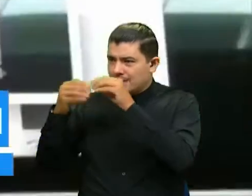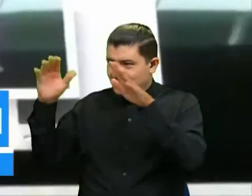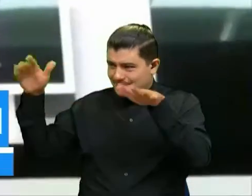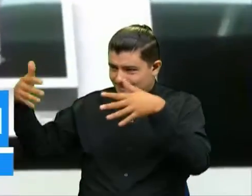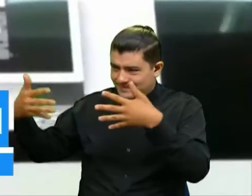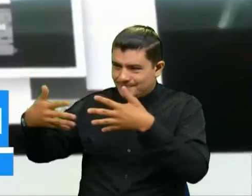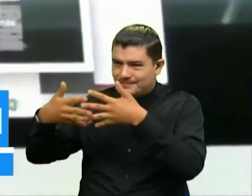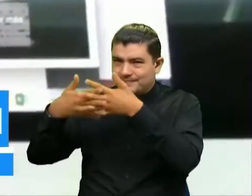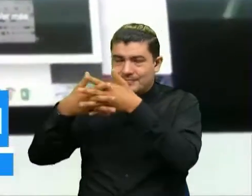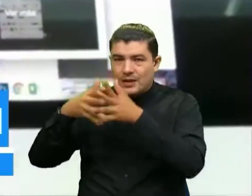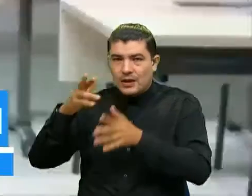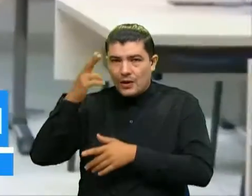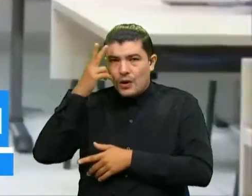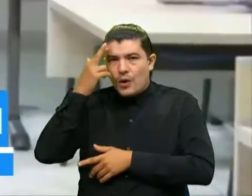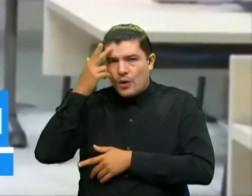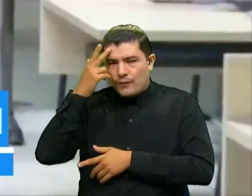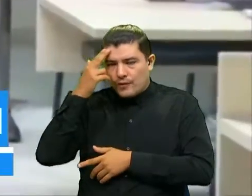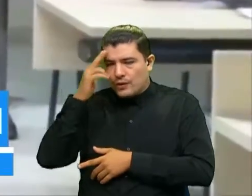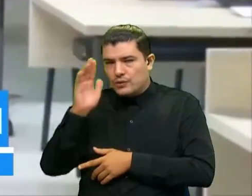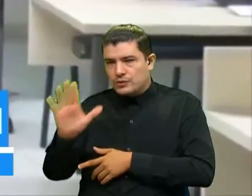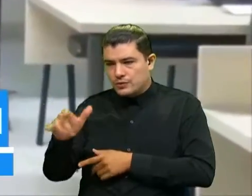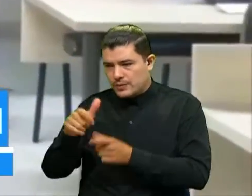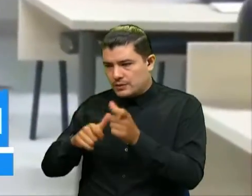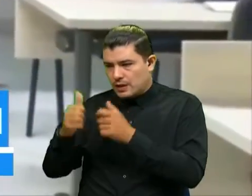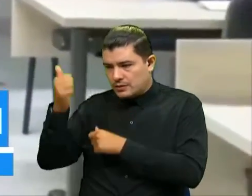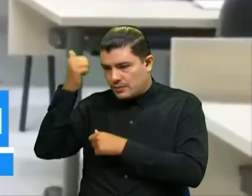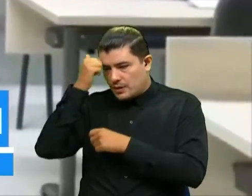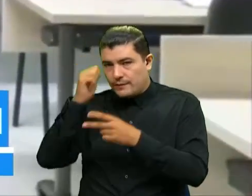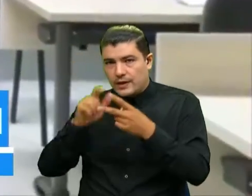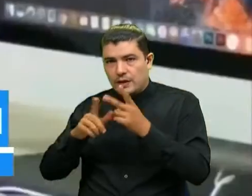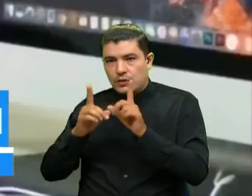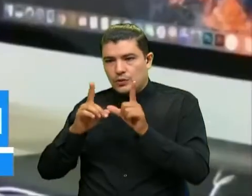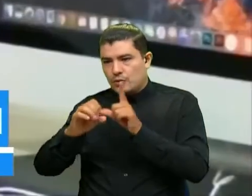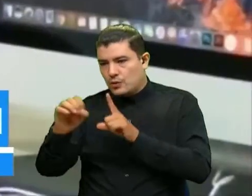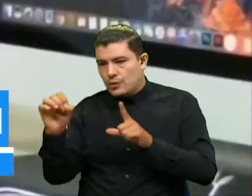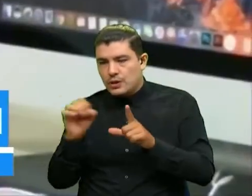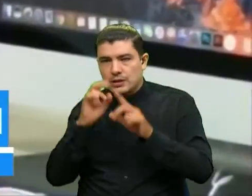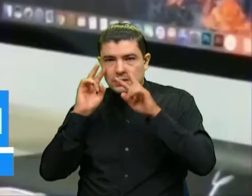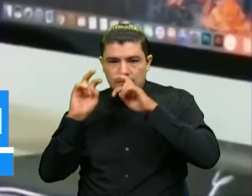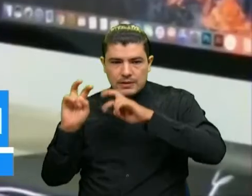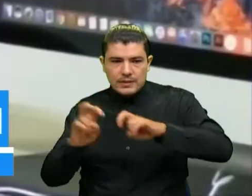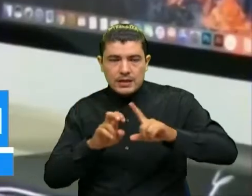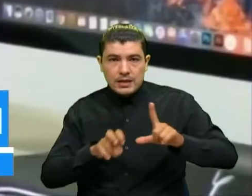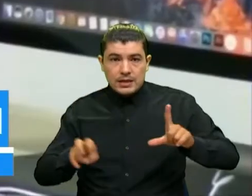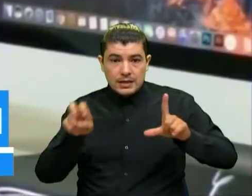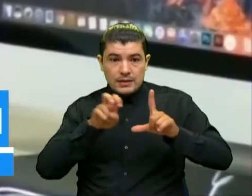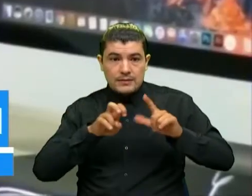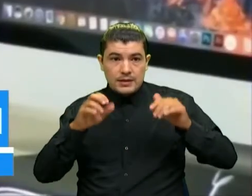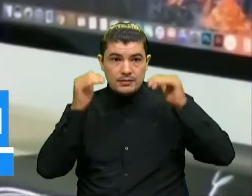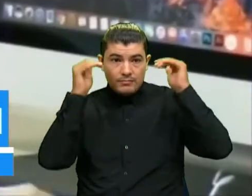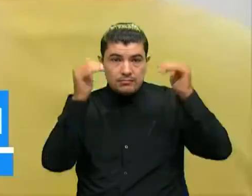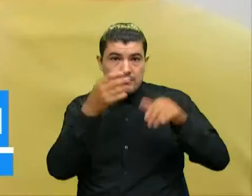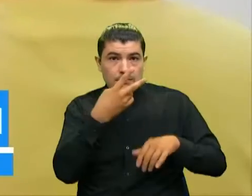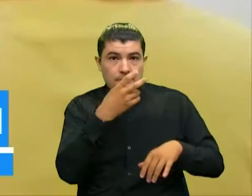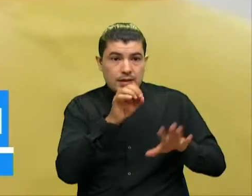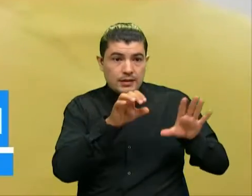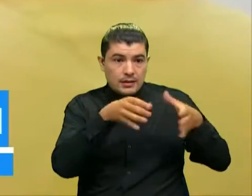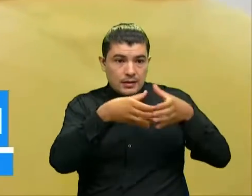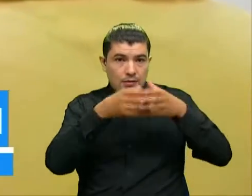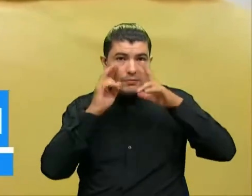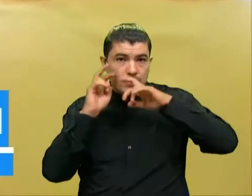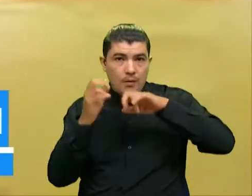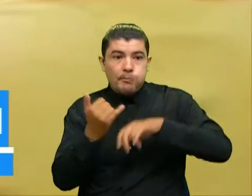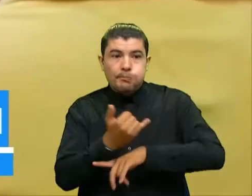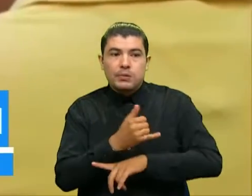obviamente a nuestros docentes doctores investigadores que ha permitido ese posicionamiento de los 20 grupos de investigación que